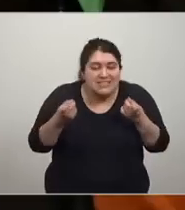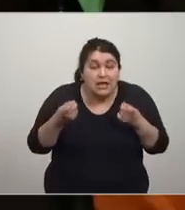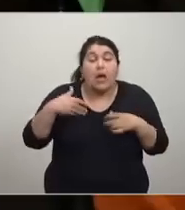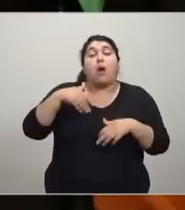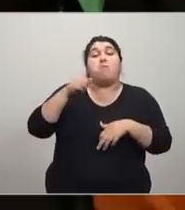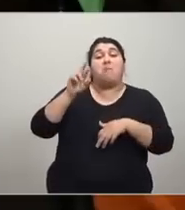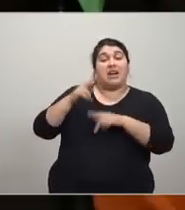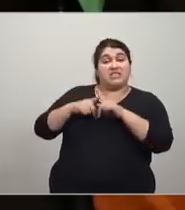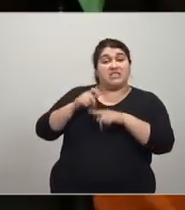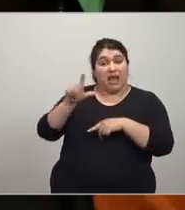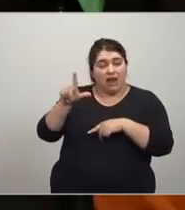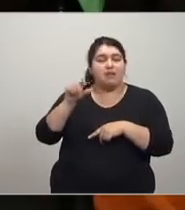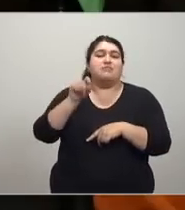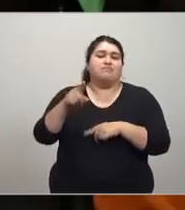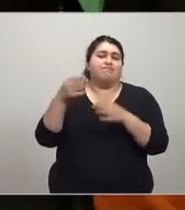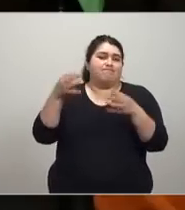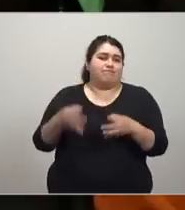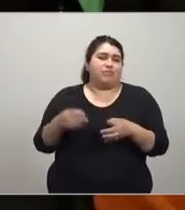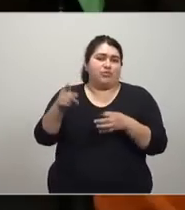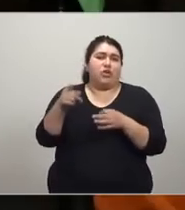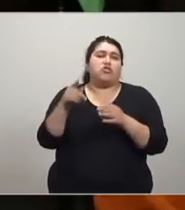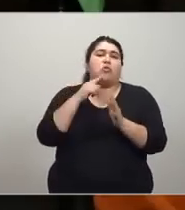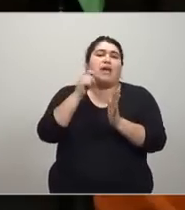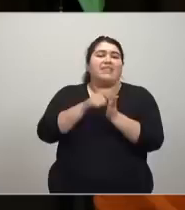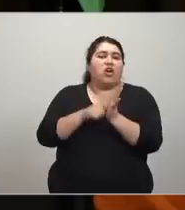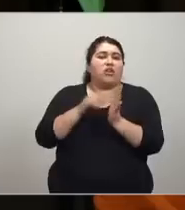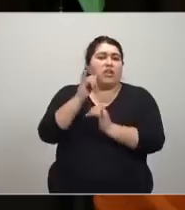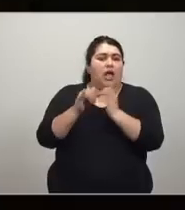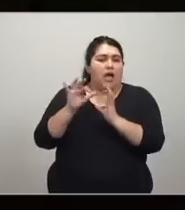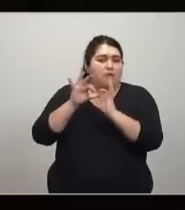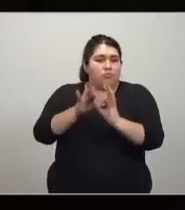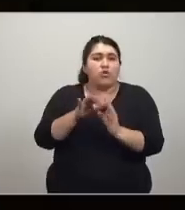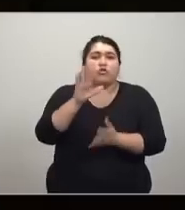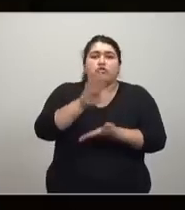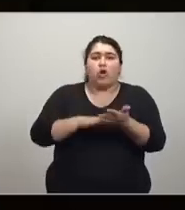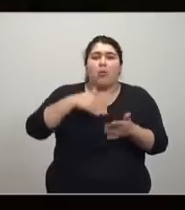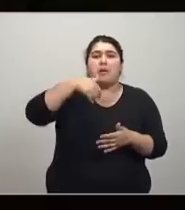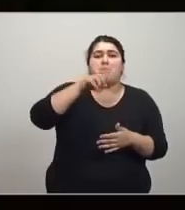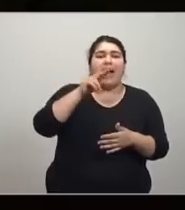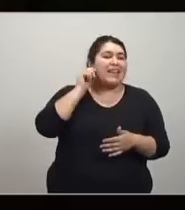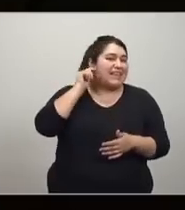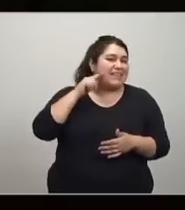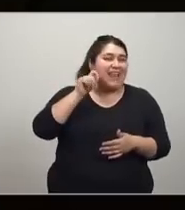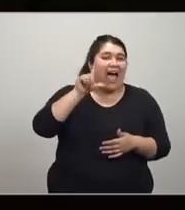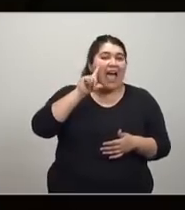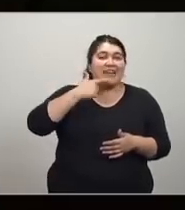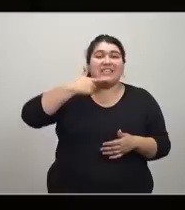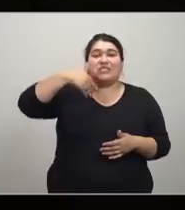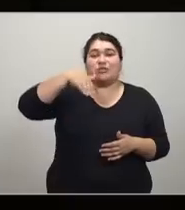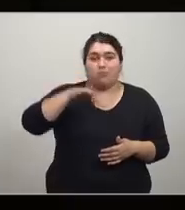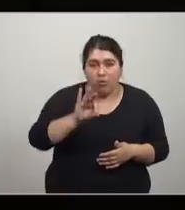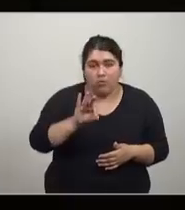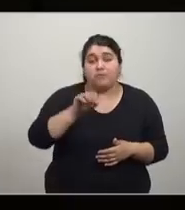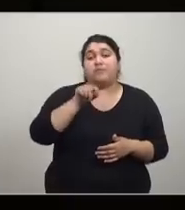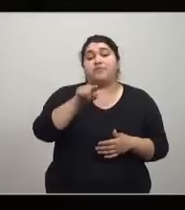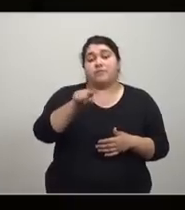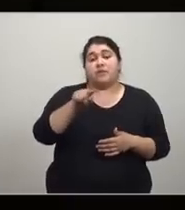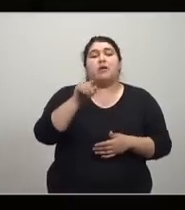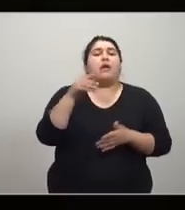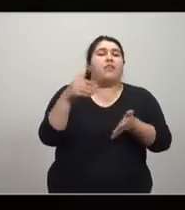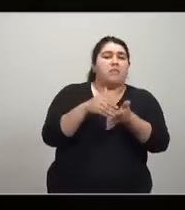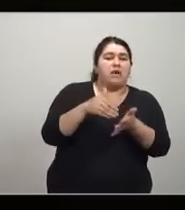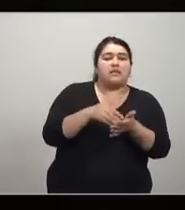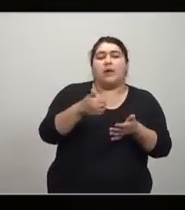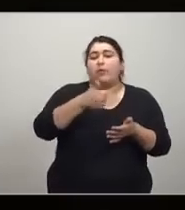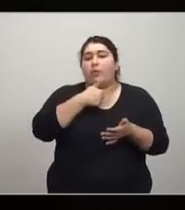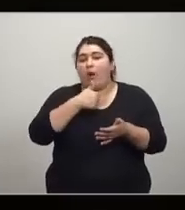Marcel consolida esa teoría correcta, subjetiva del valor, y el marginalismo. No es, por ejemplo, la cantidad de